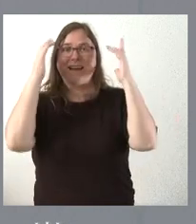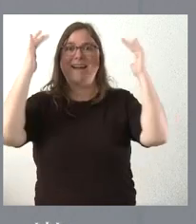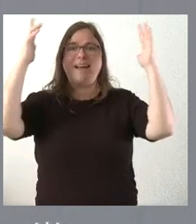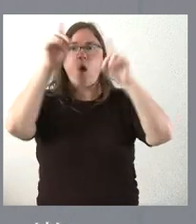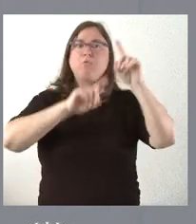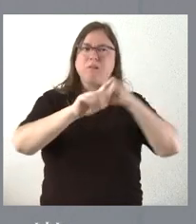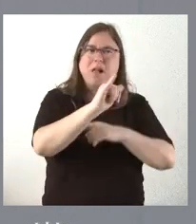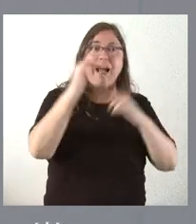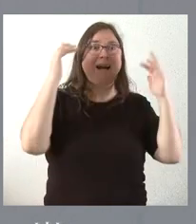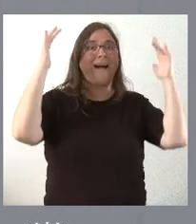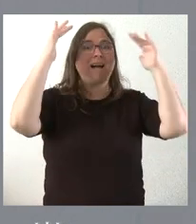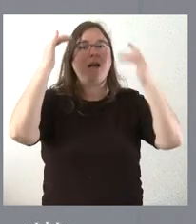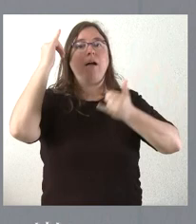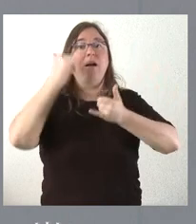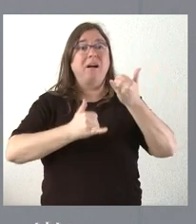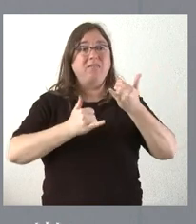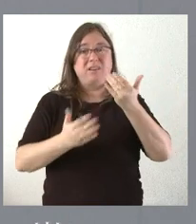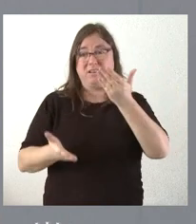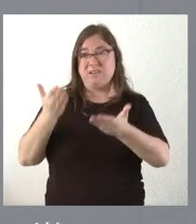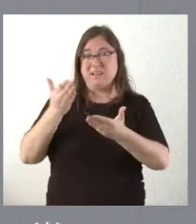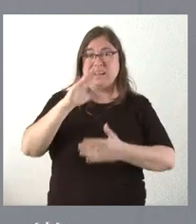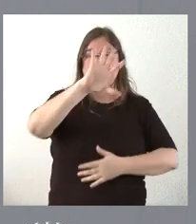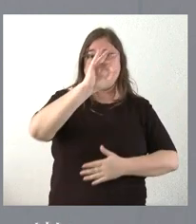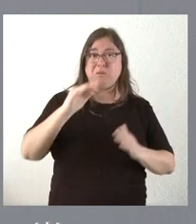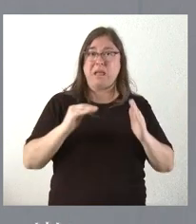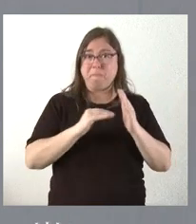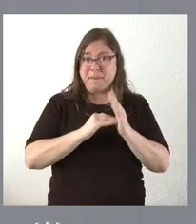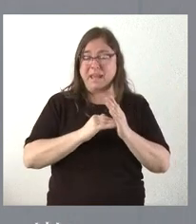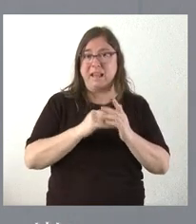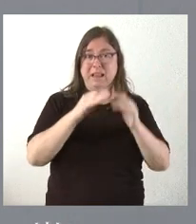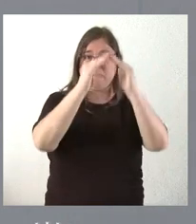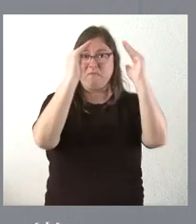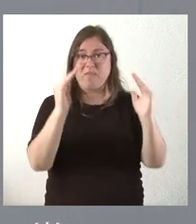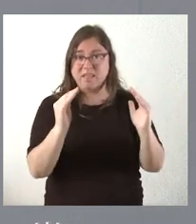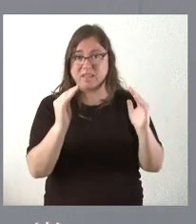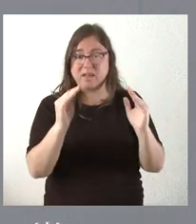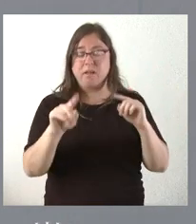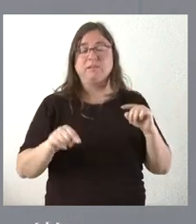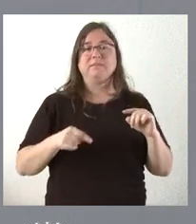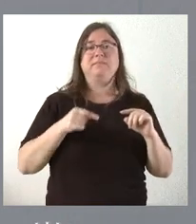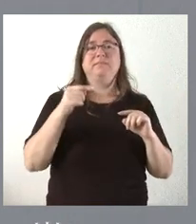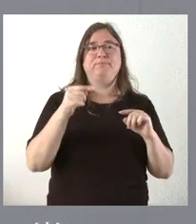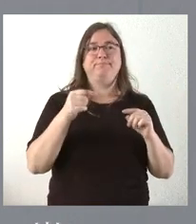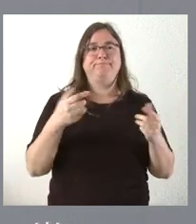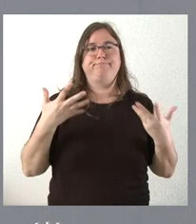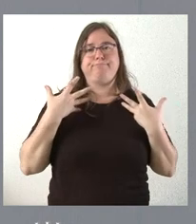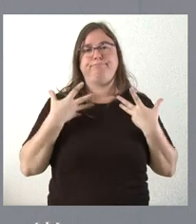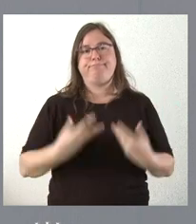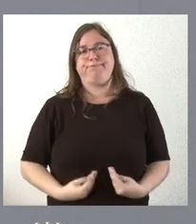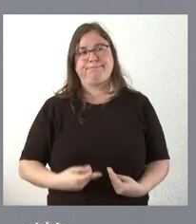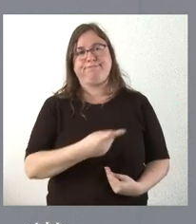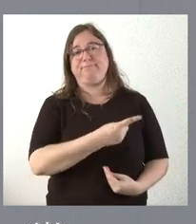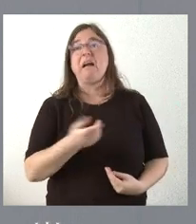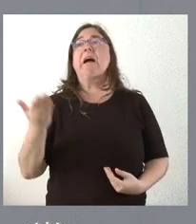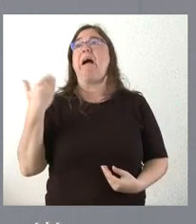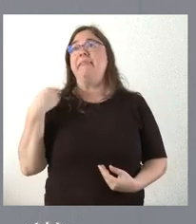problemas y que al final, cuando se haga un balance de las 50.000 viviendas, pues se cree una decepción mayor de la que se tenía